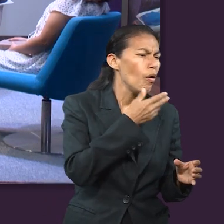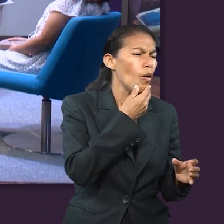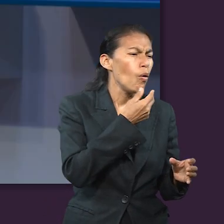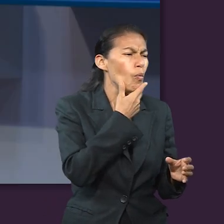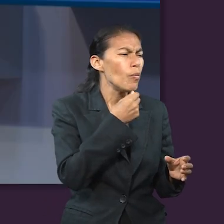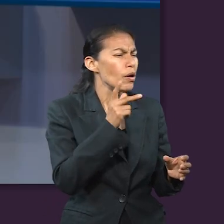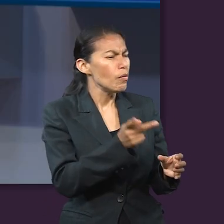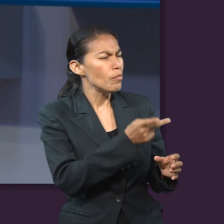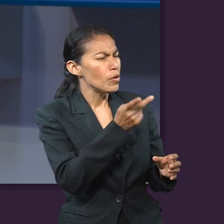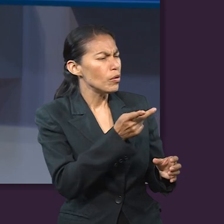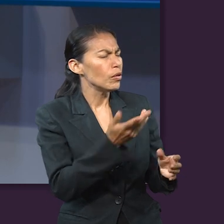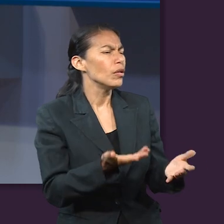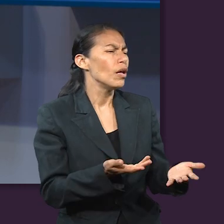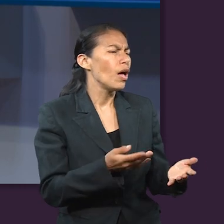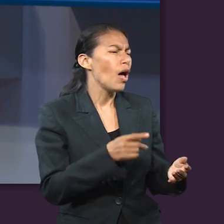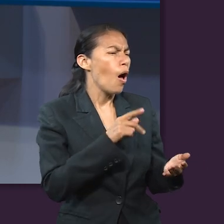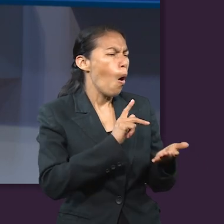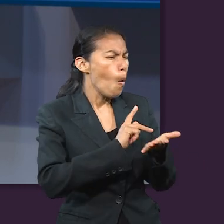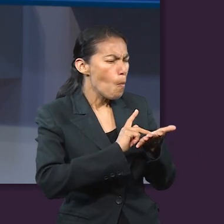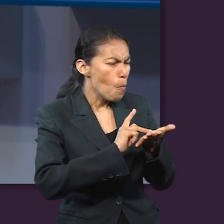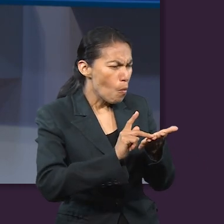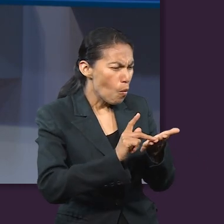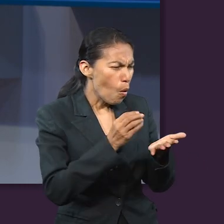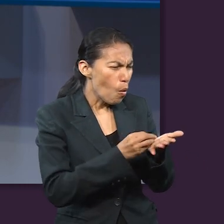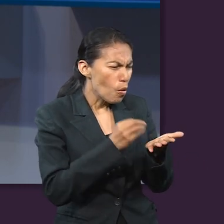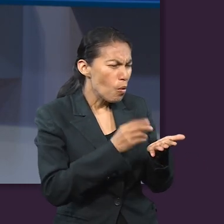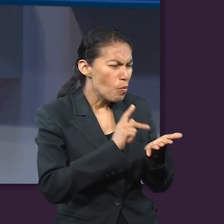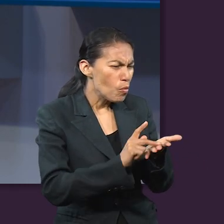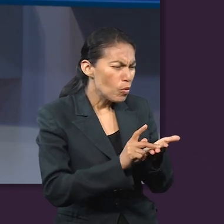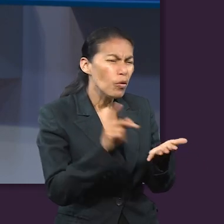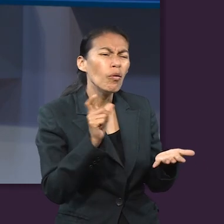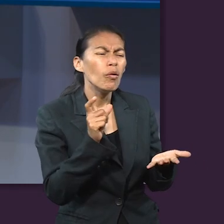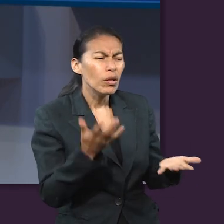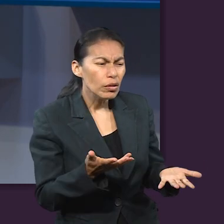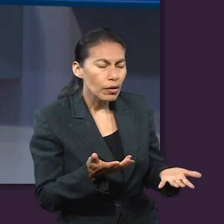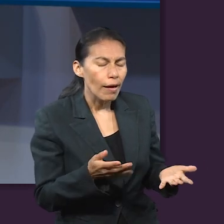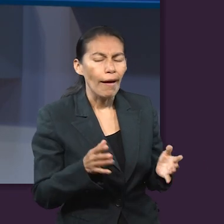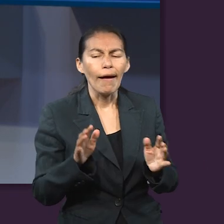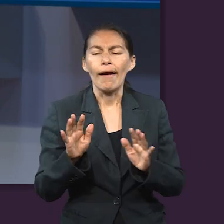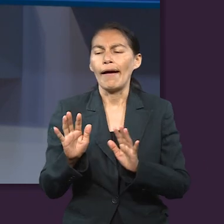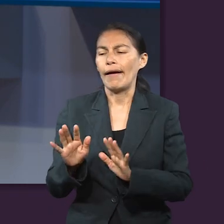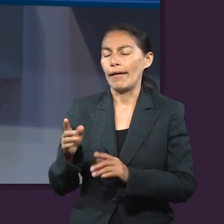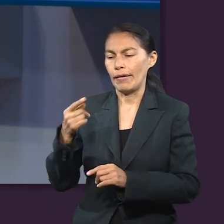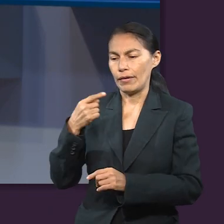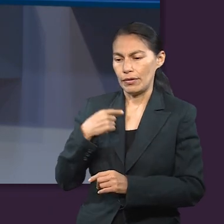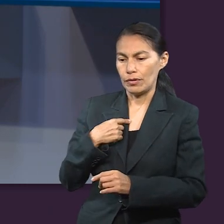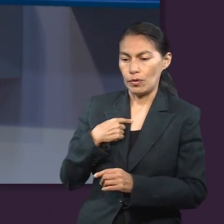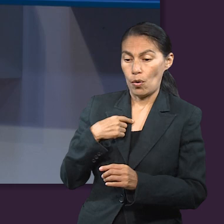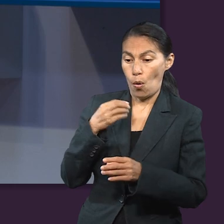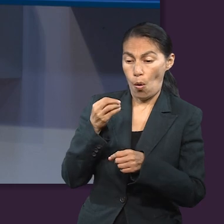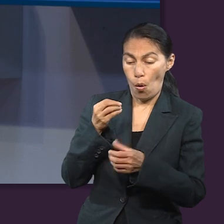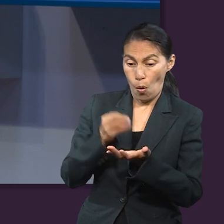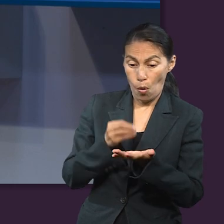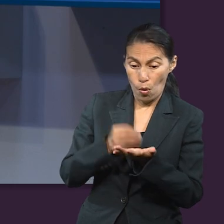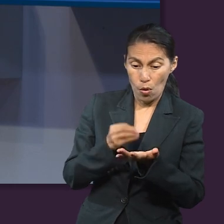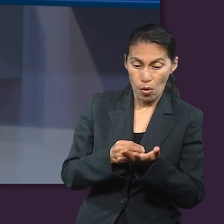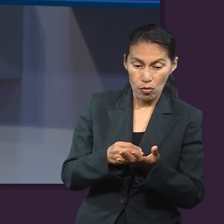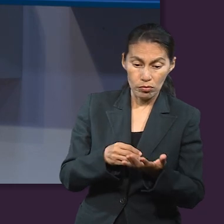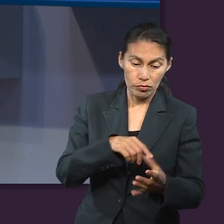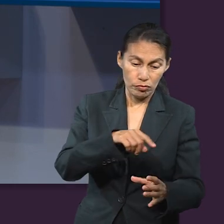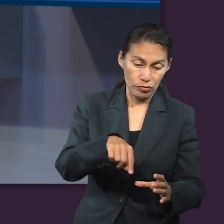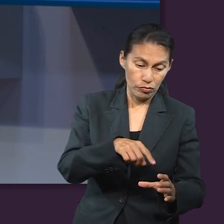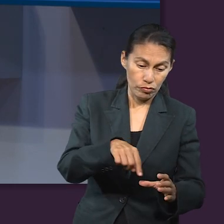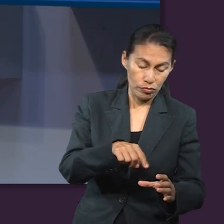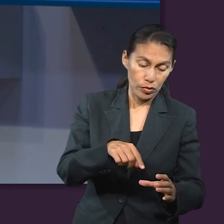impurezas, los niños le preguntaron al orfebre, ¿cómo sabes tú cuando el oro ya está purificado? Y el orfebre les contestó